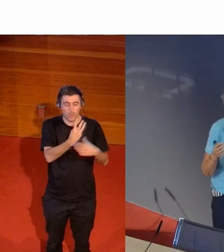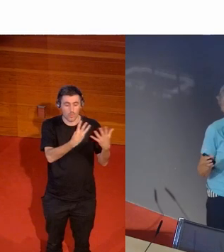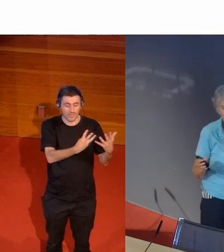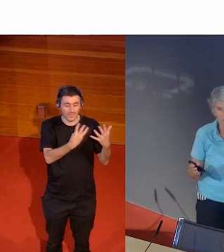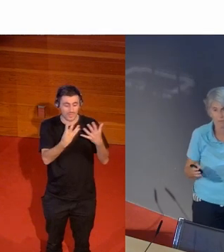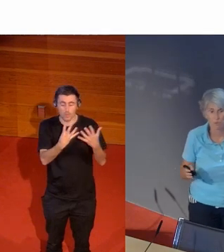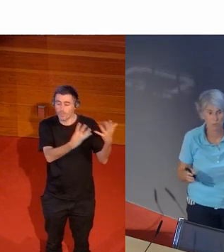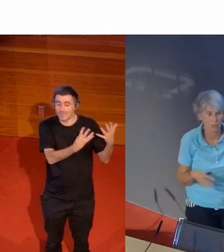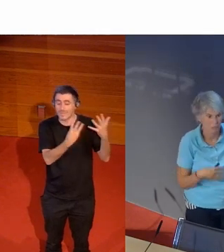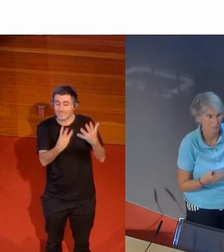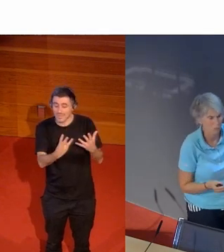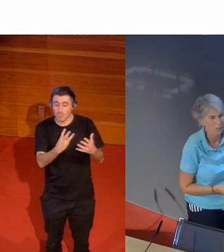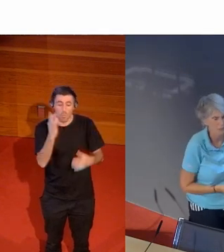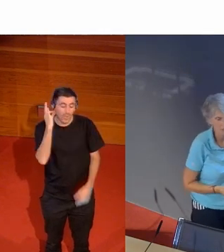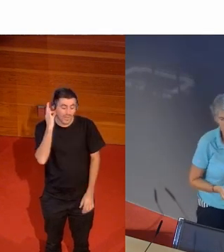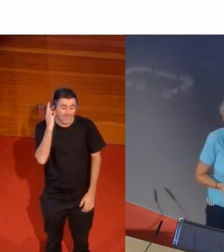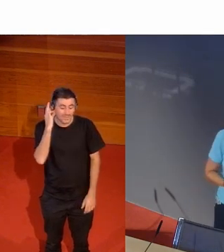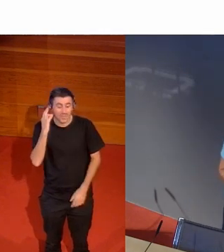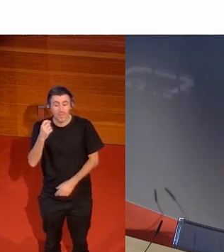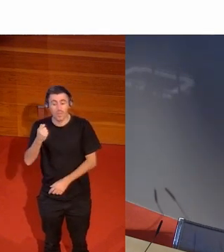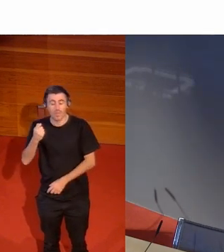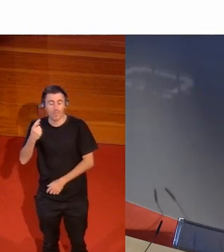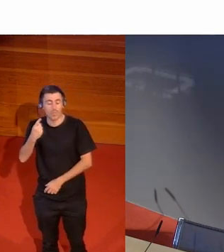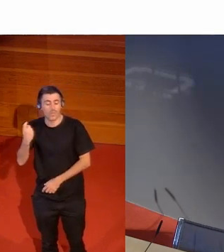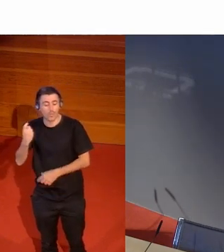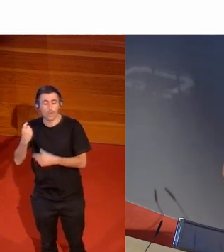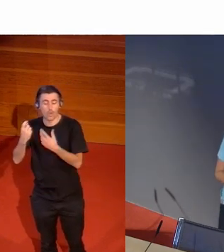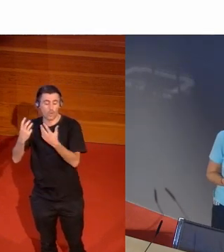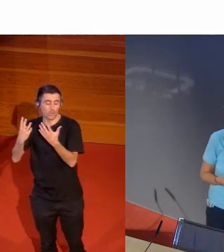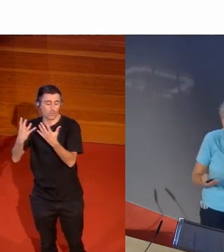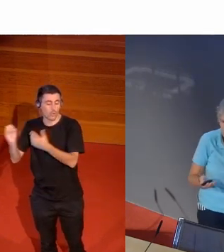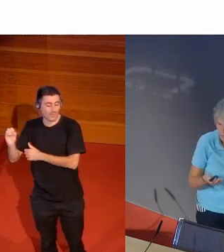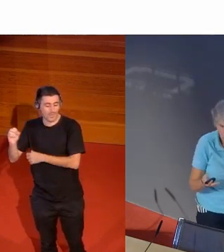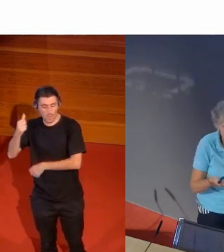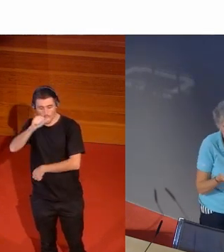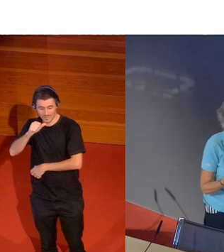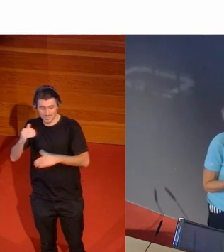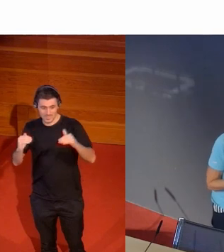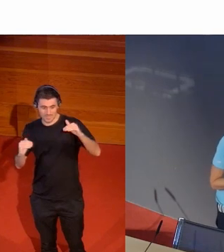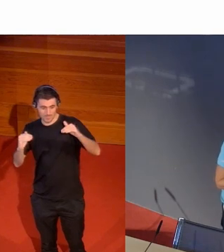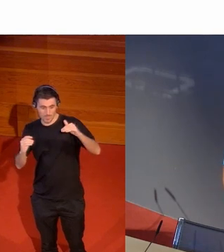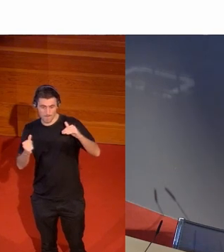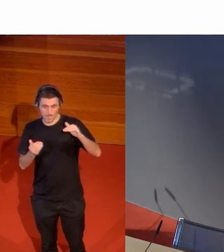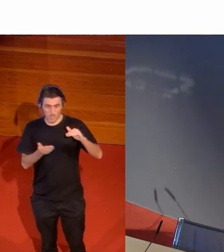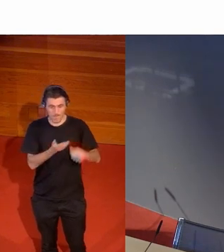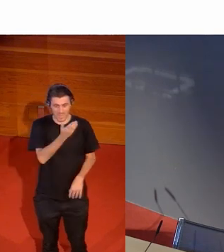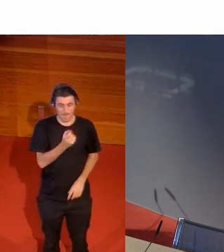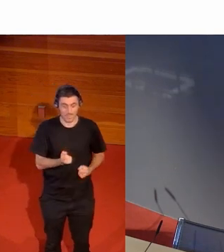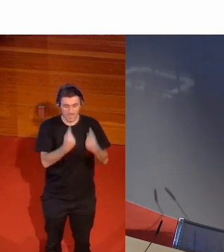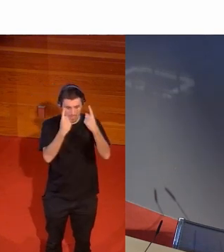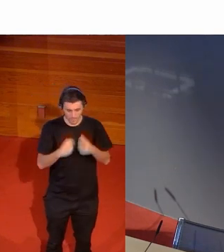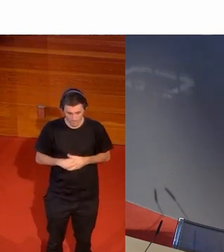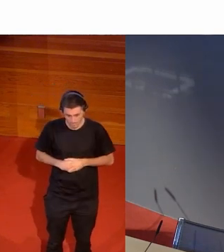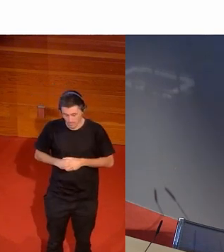es la primera vez que la delegación española tiene más mujeres que hombres pero bueno el crecimiento ha sido prácticamente similar no solo